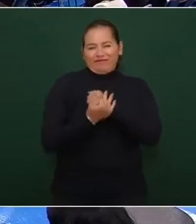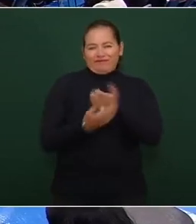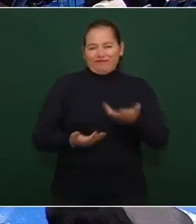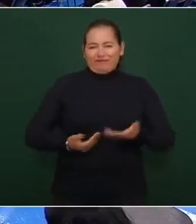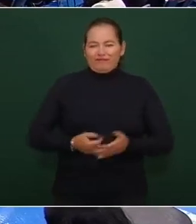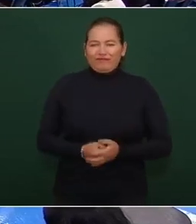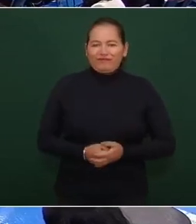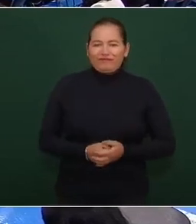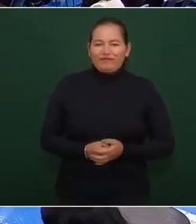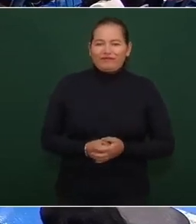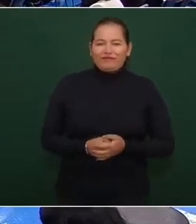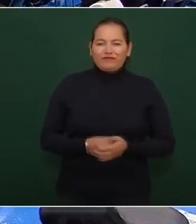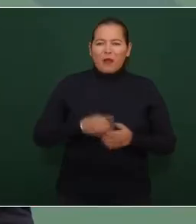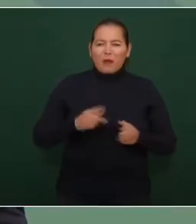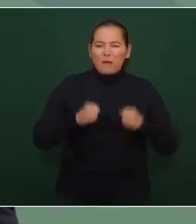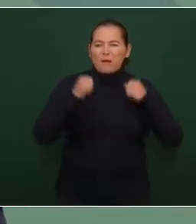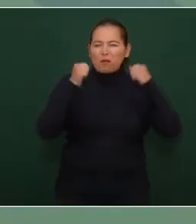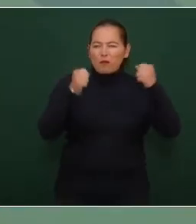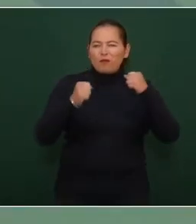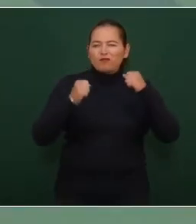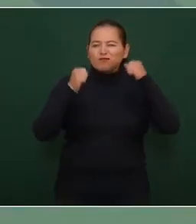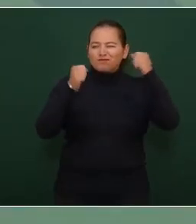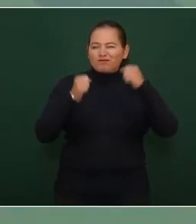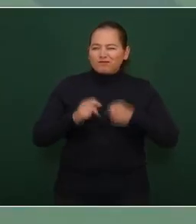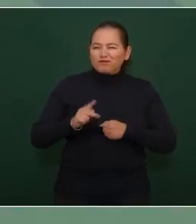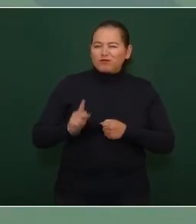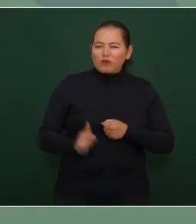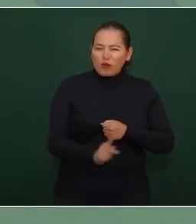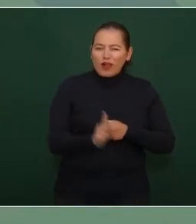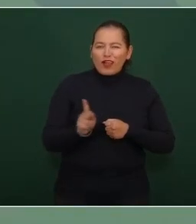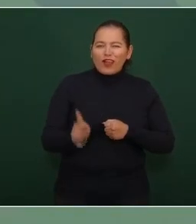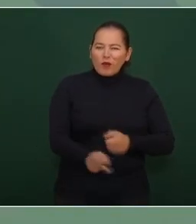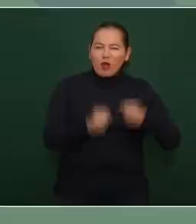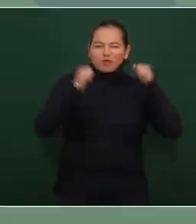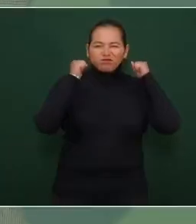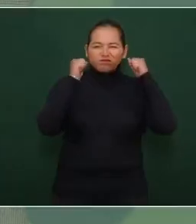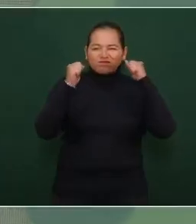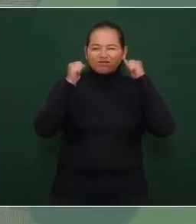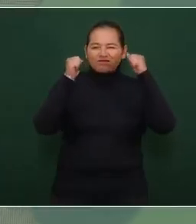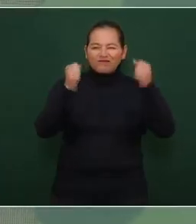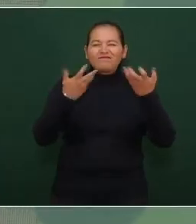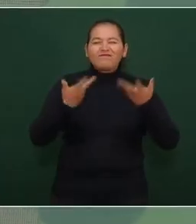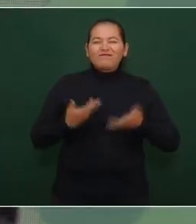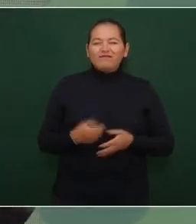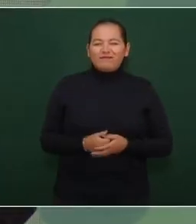pueblo pueblo pueblo y ellos